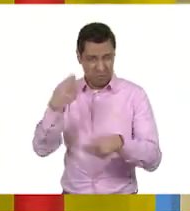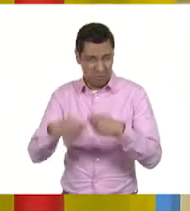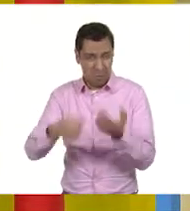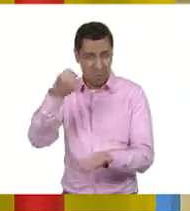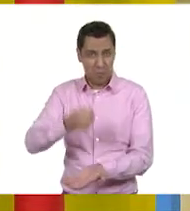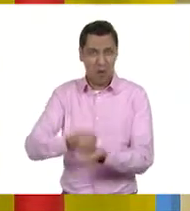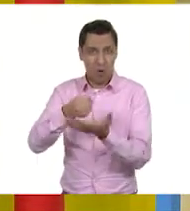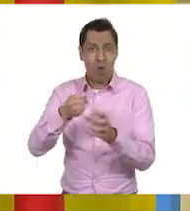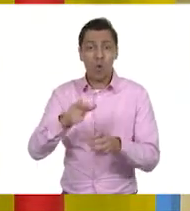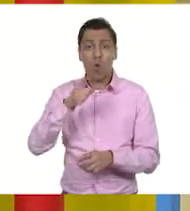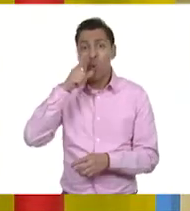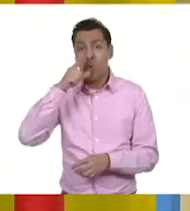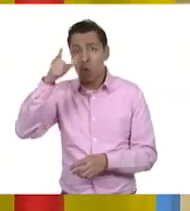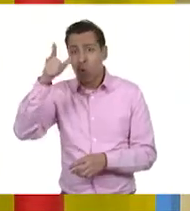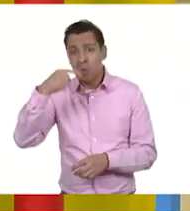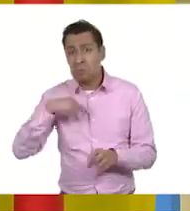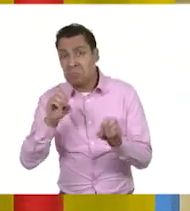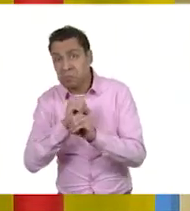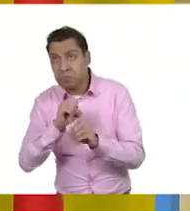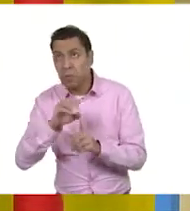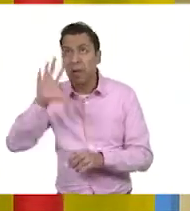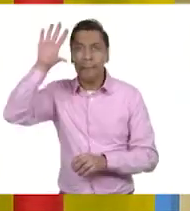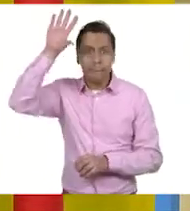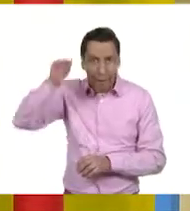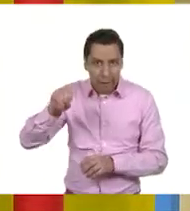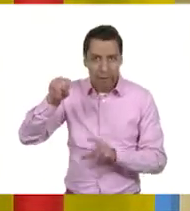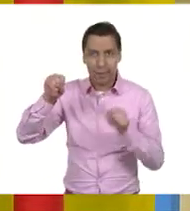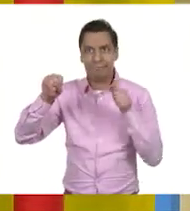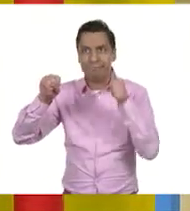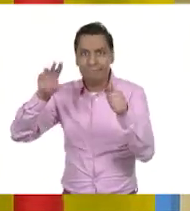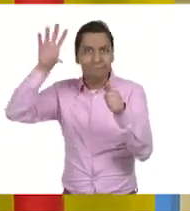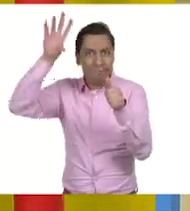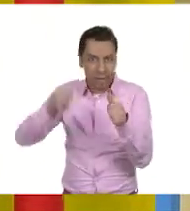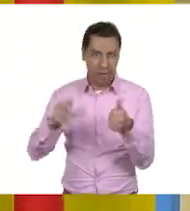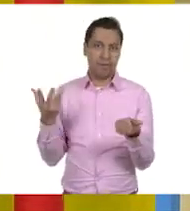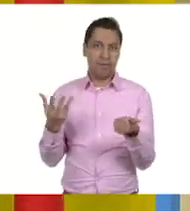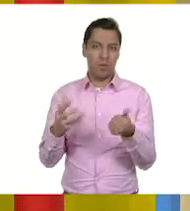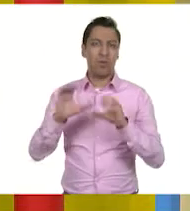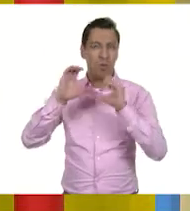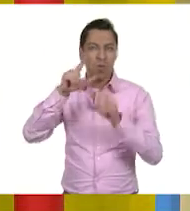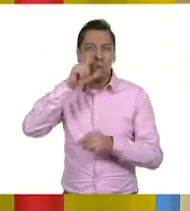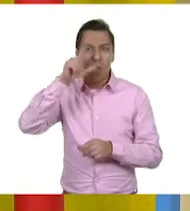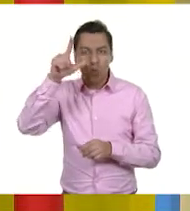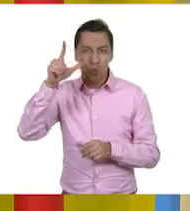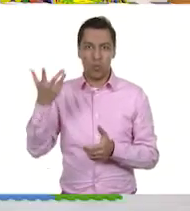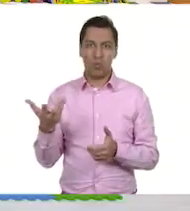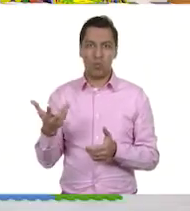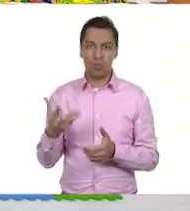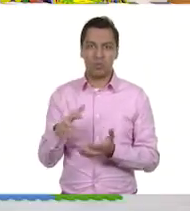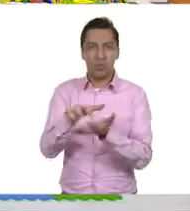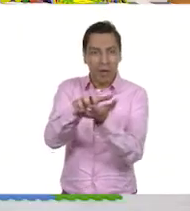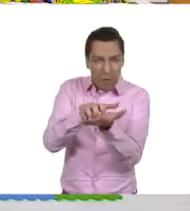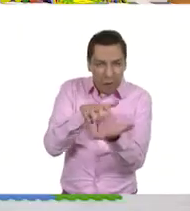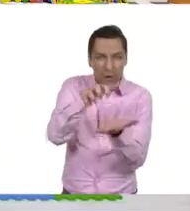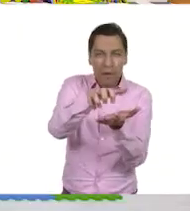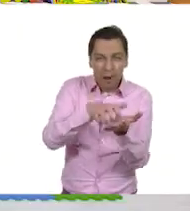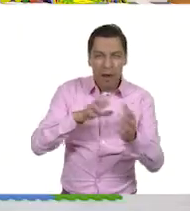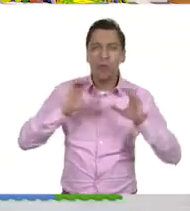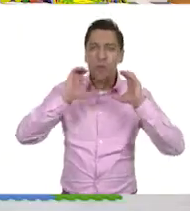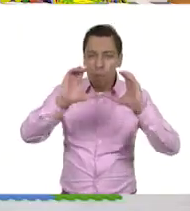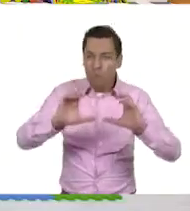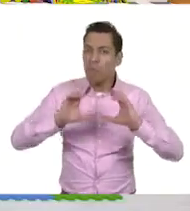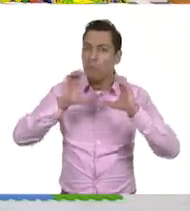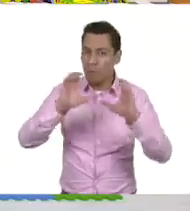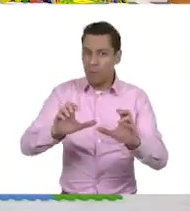apagar la luz cuando no estoy en la habitación y no la ocupo. Así cuido ese recurso energético. tienes mucha razón. Creo que sí hay entonces